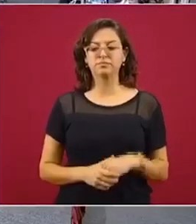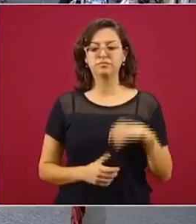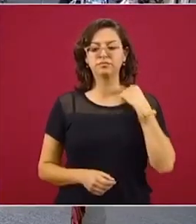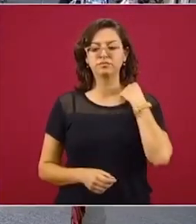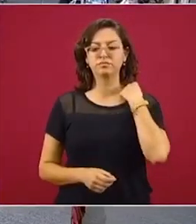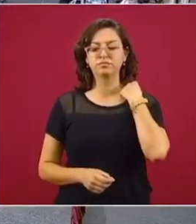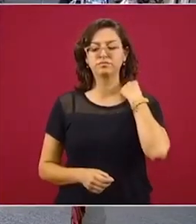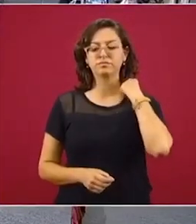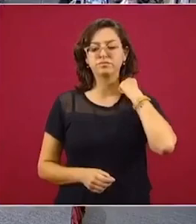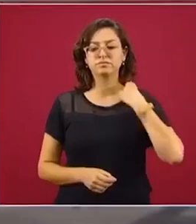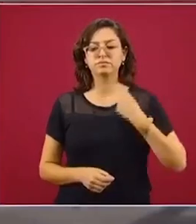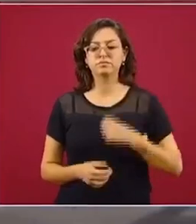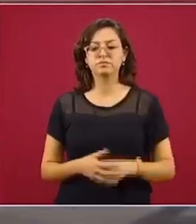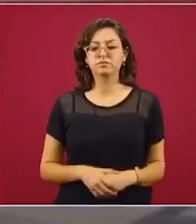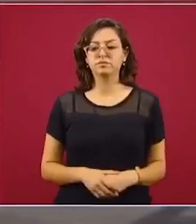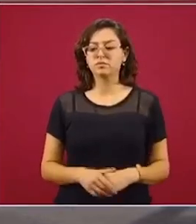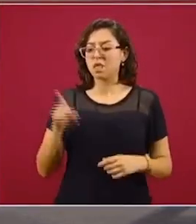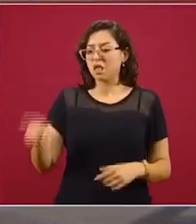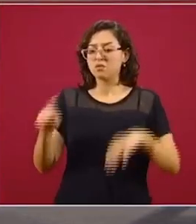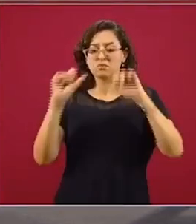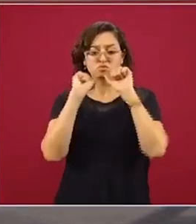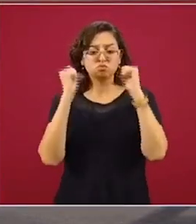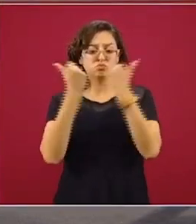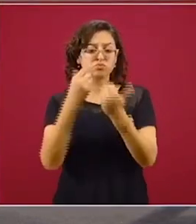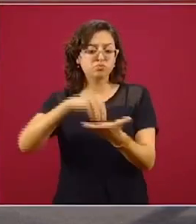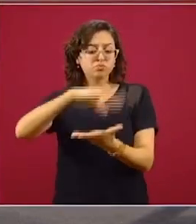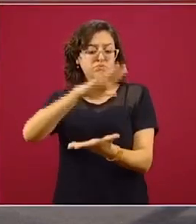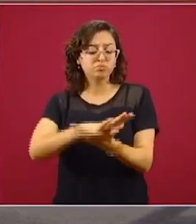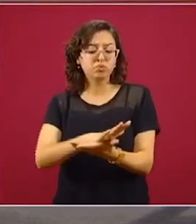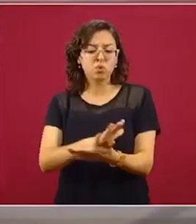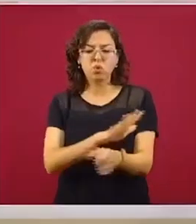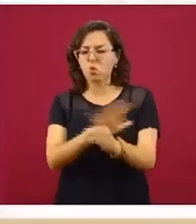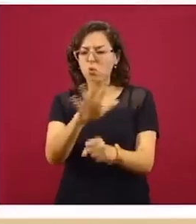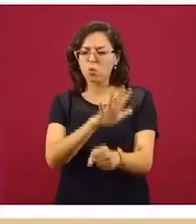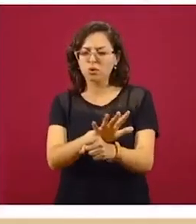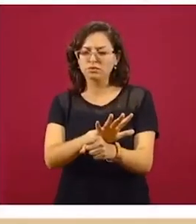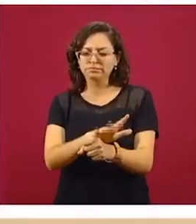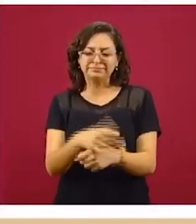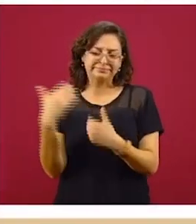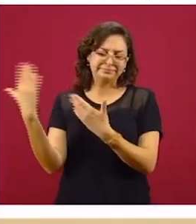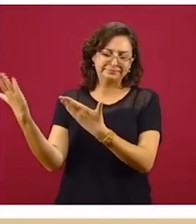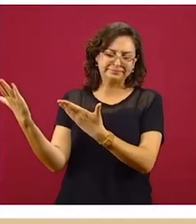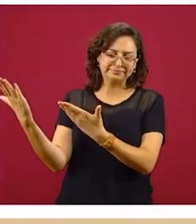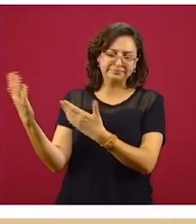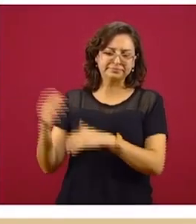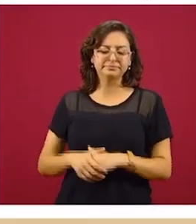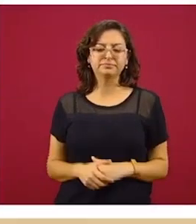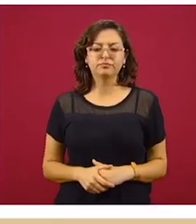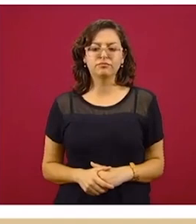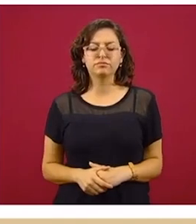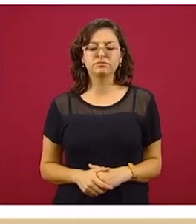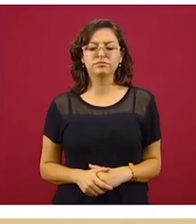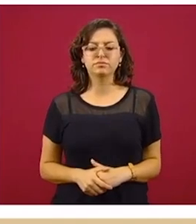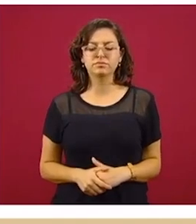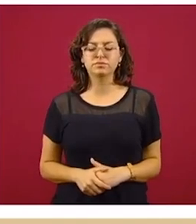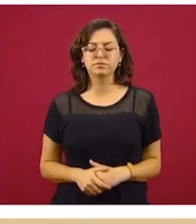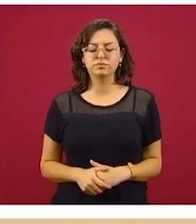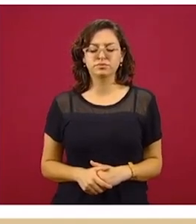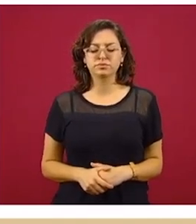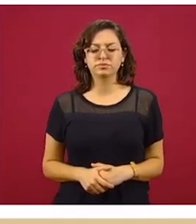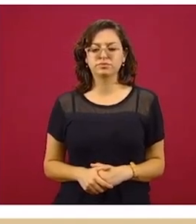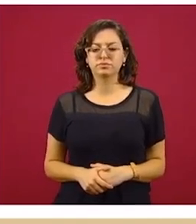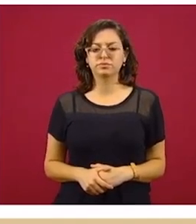¿Qué requisitos se necesitarían para constituir esta sociedad? Tener una firma electrónica